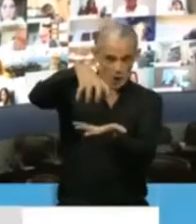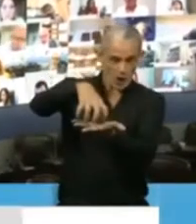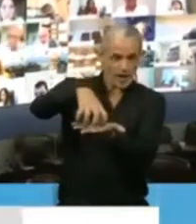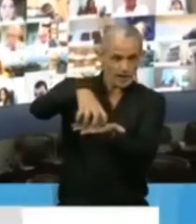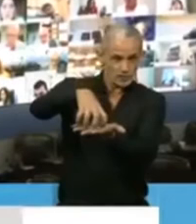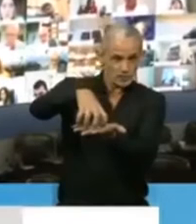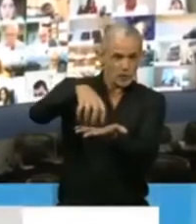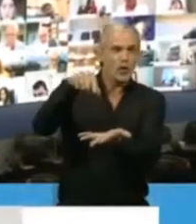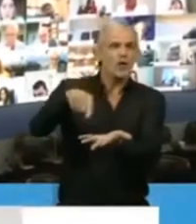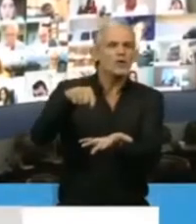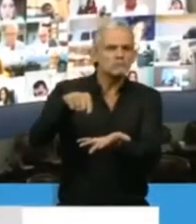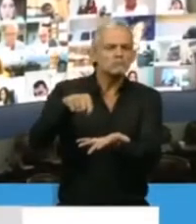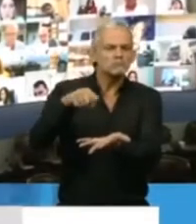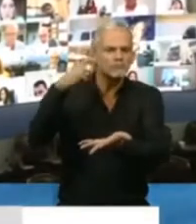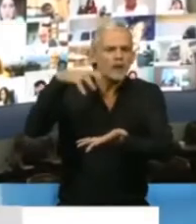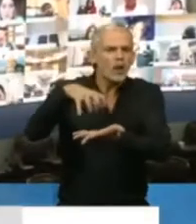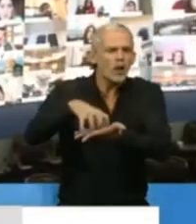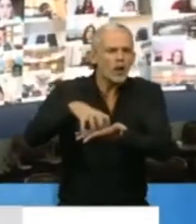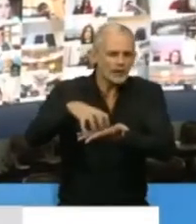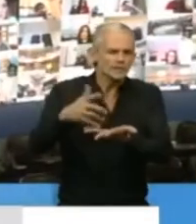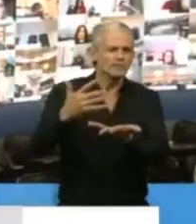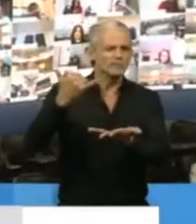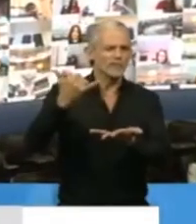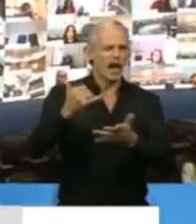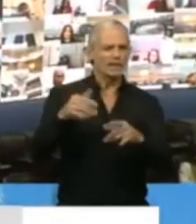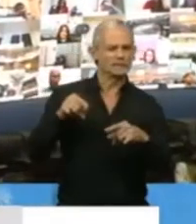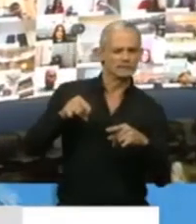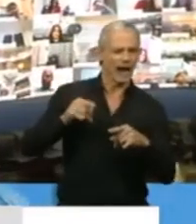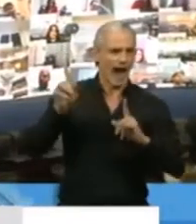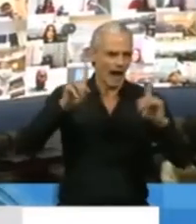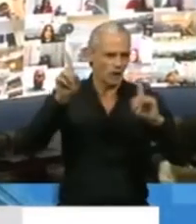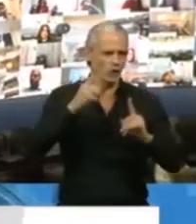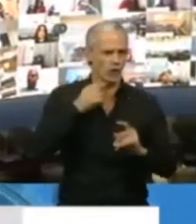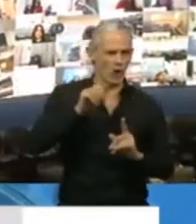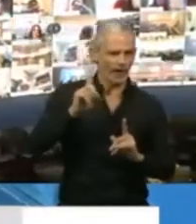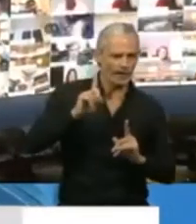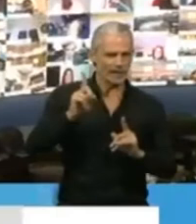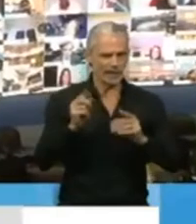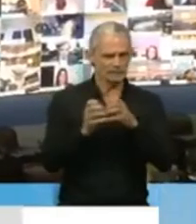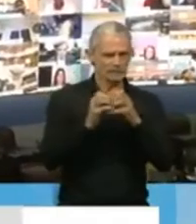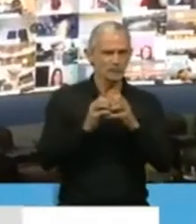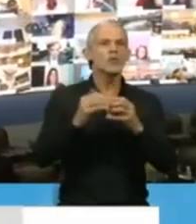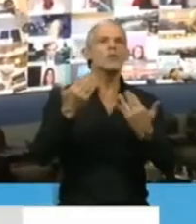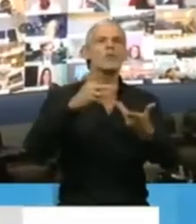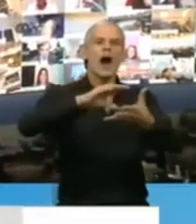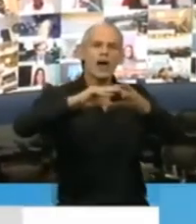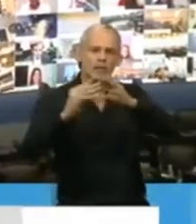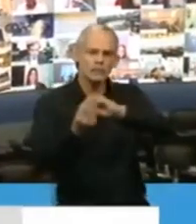pese a la mala vibra que tenían algunos, logró adaptarse